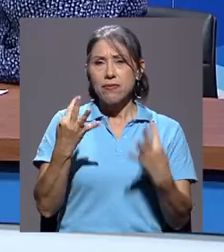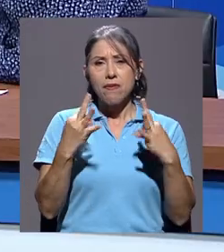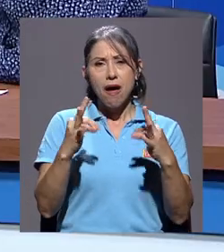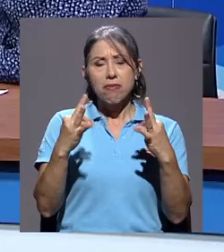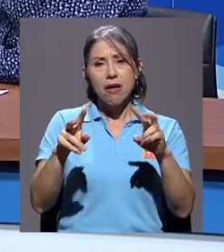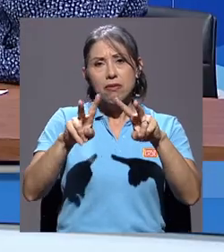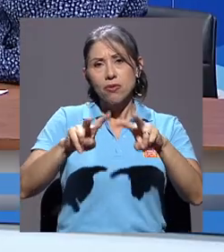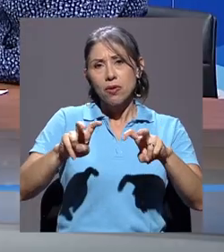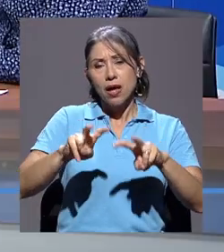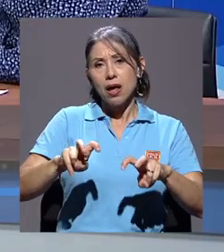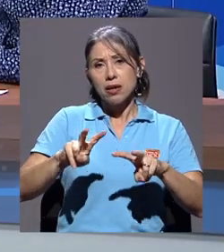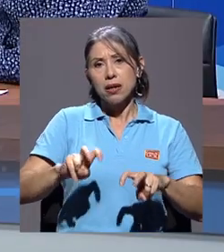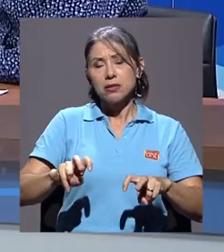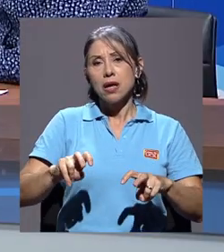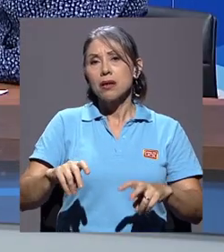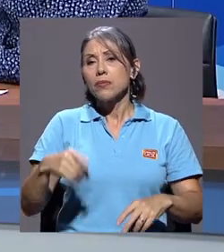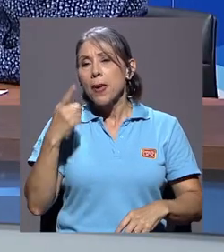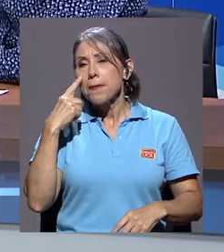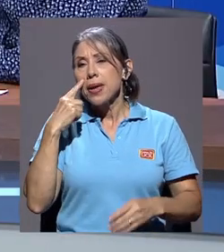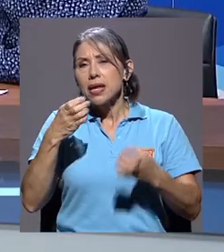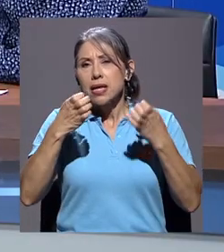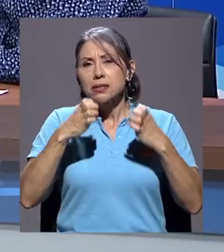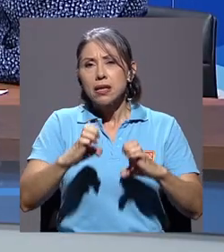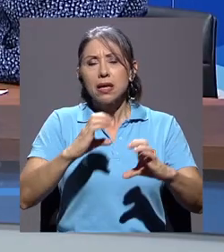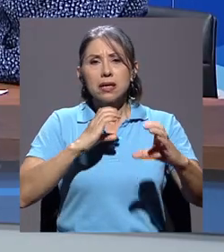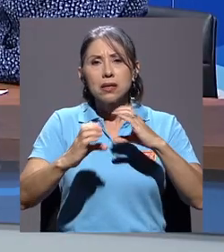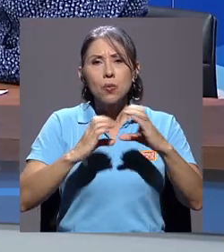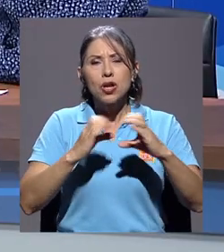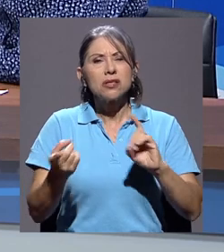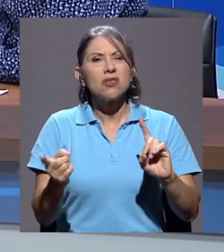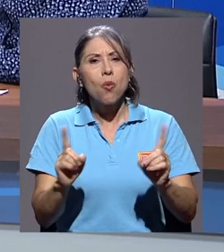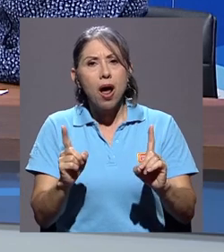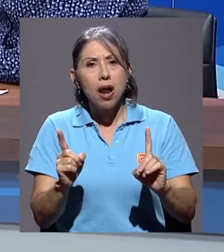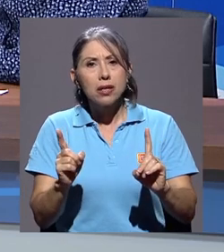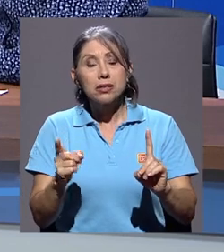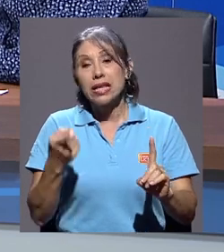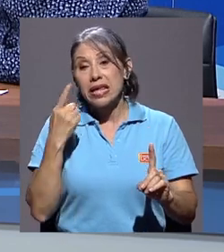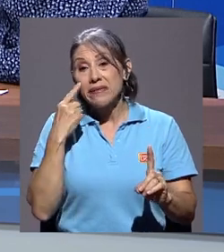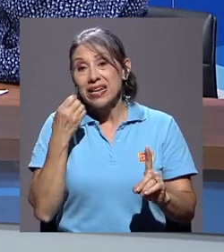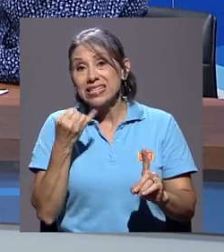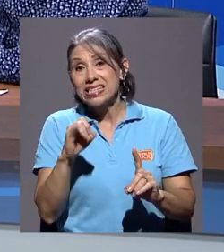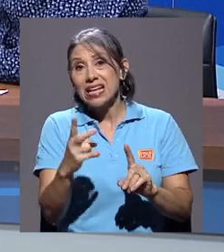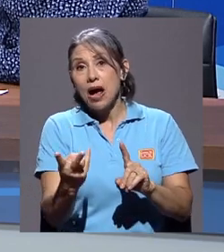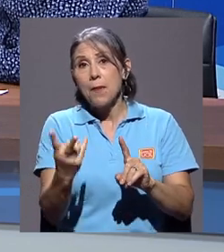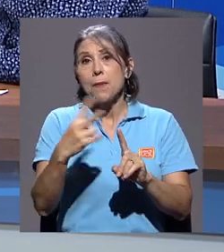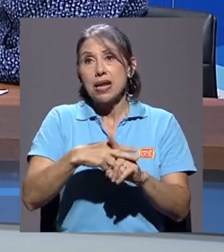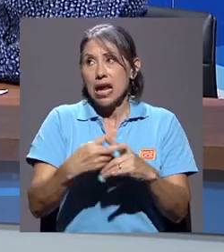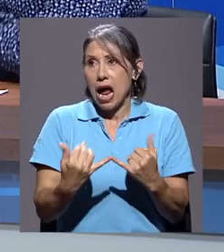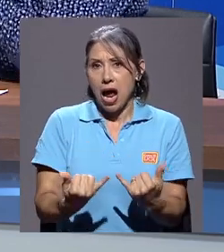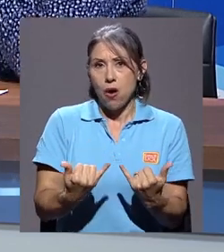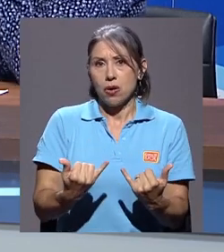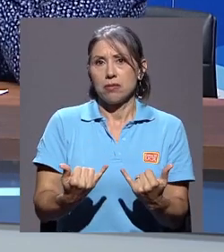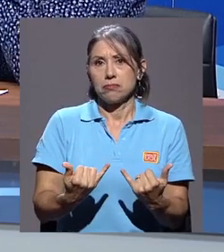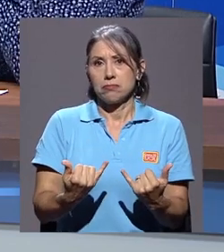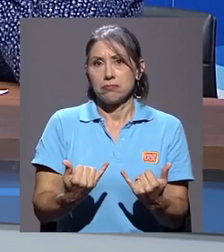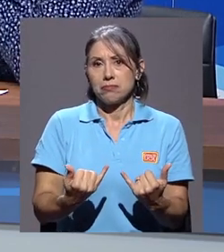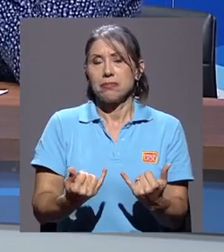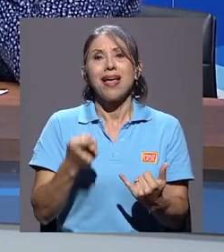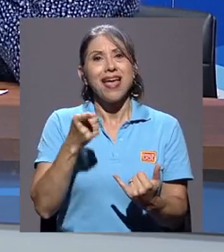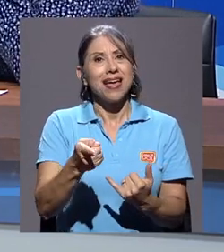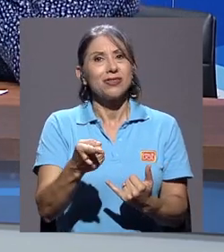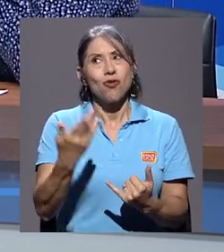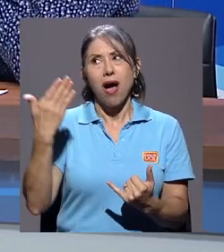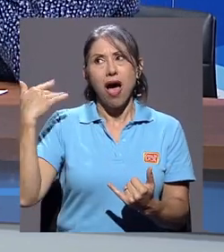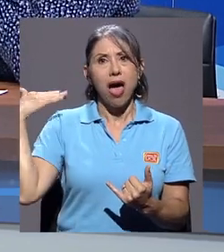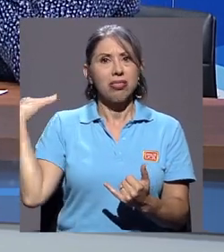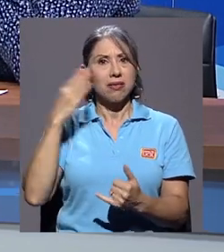analizar es ver cuáles eran las estrategias de comunicación que tuvieron en ese momento y ver si aplican para ahora. Que eso